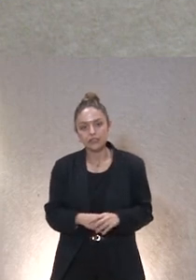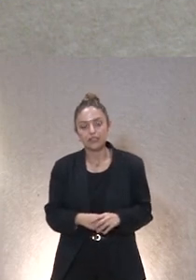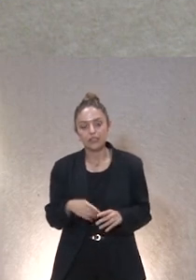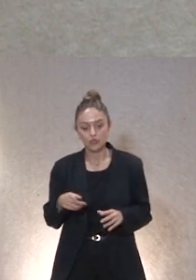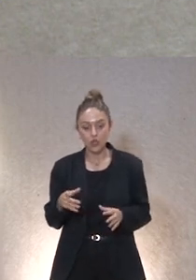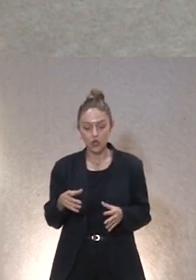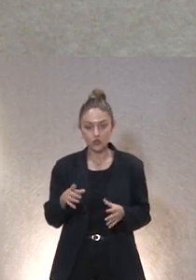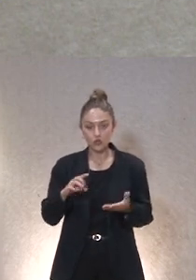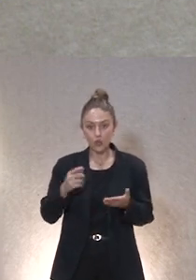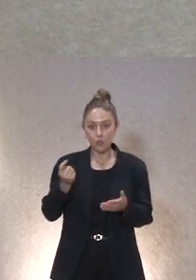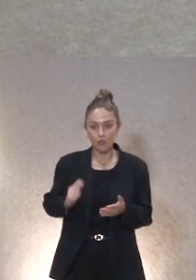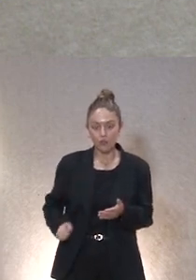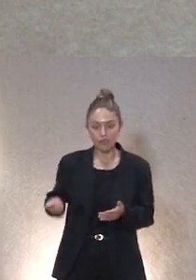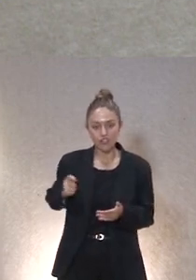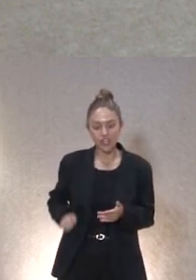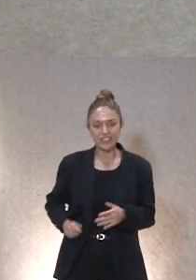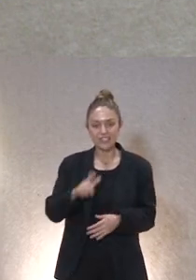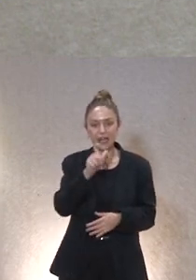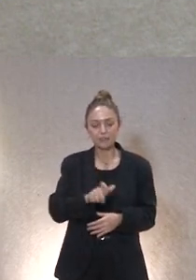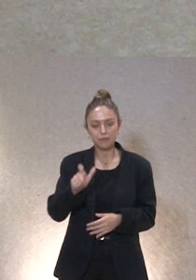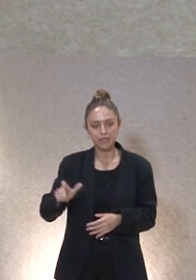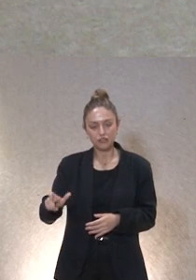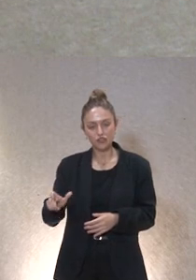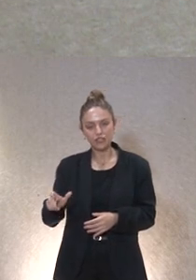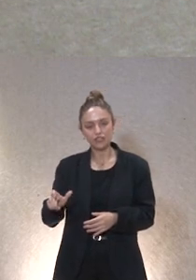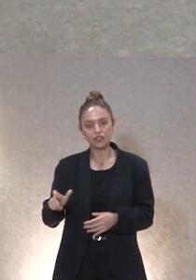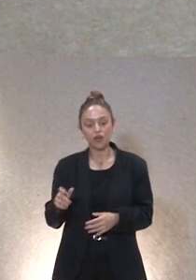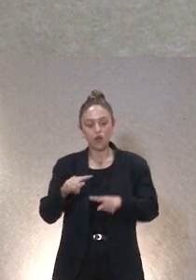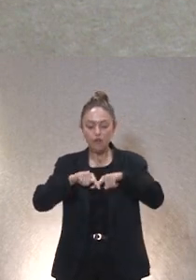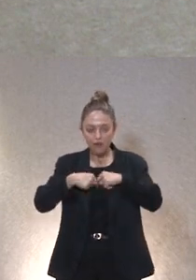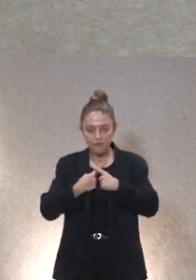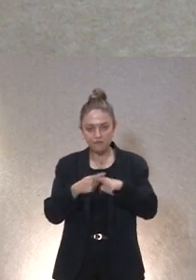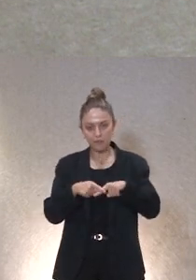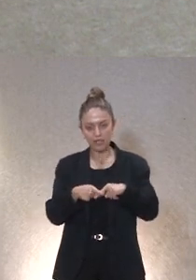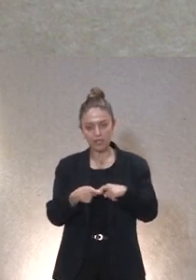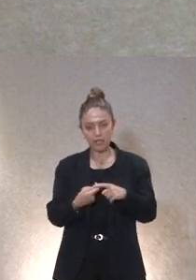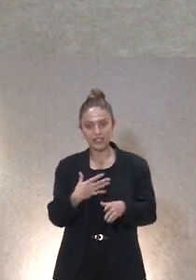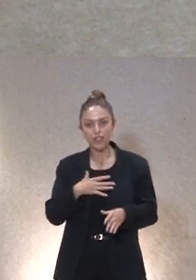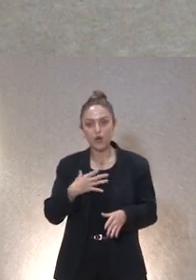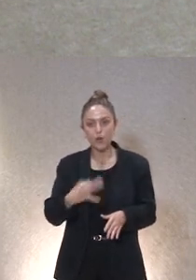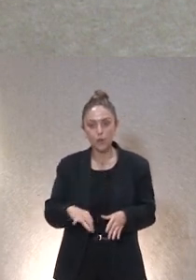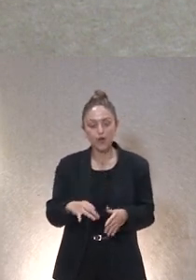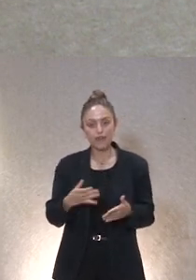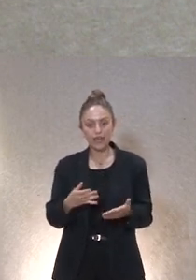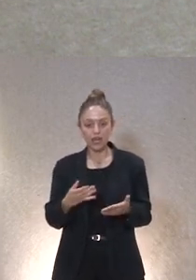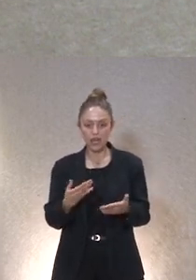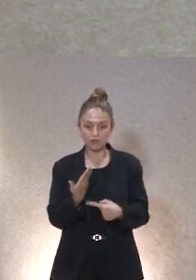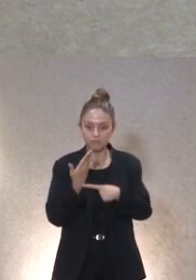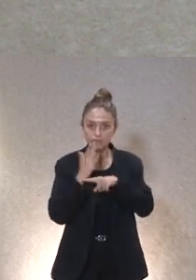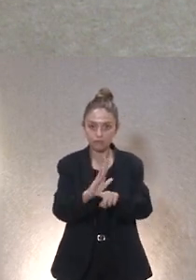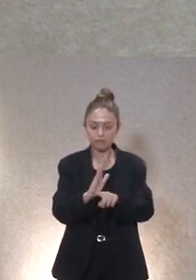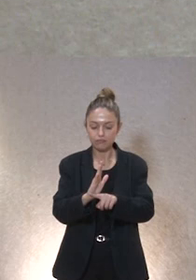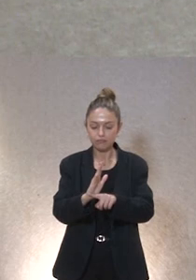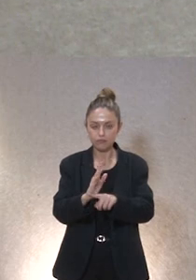profesionales donde las personas o incluso sus familiares pueden hacer planteamientos de dilemas éticos